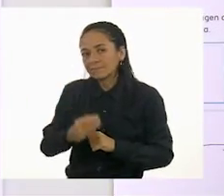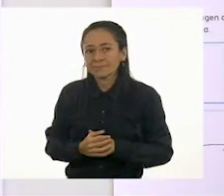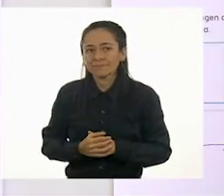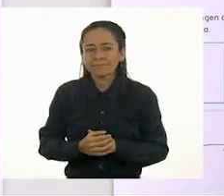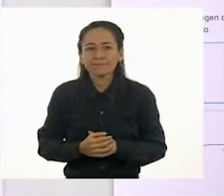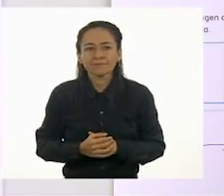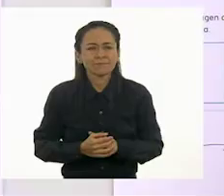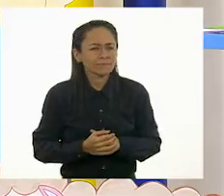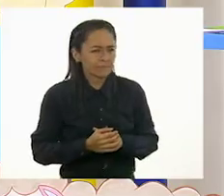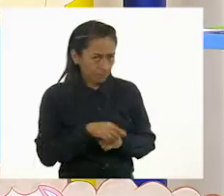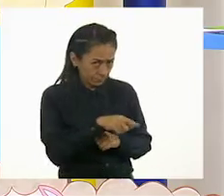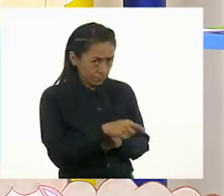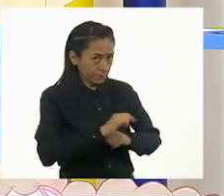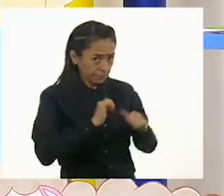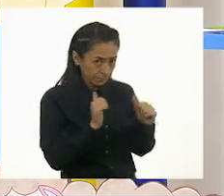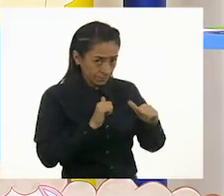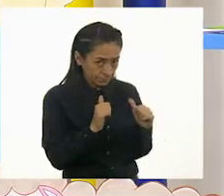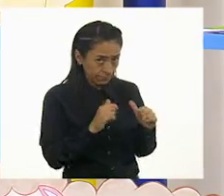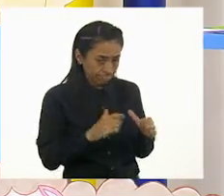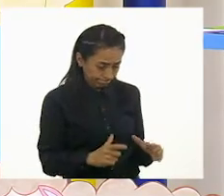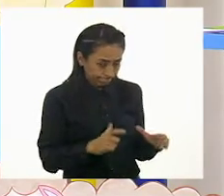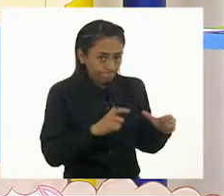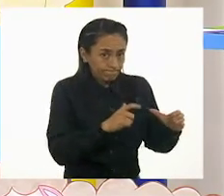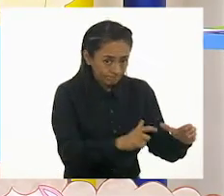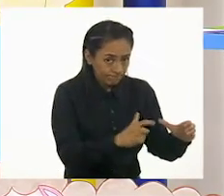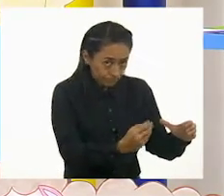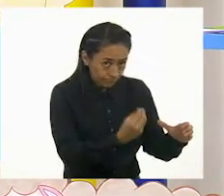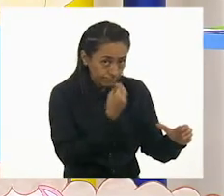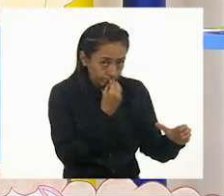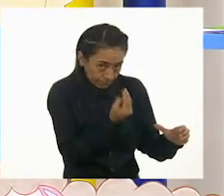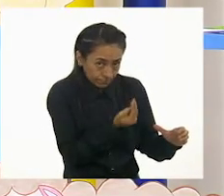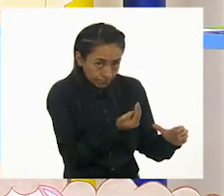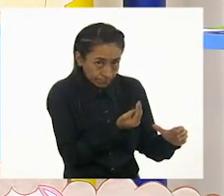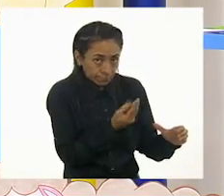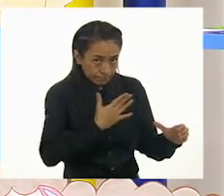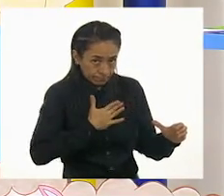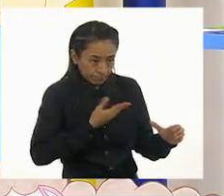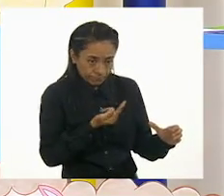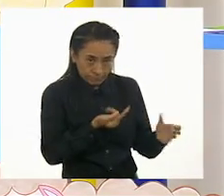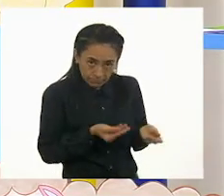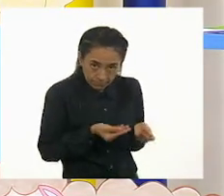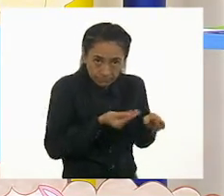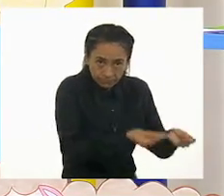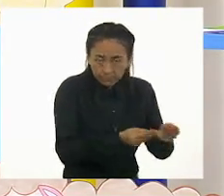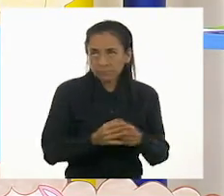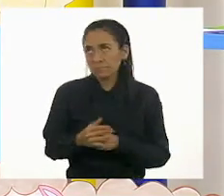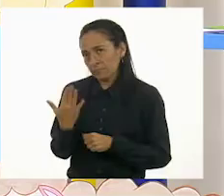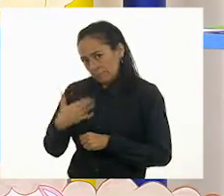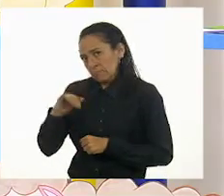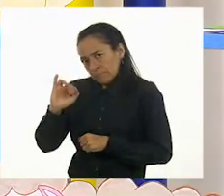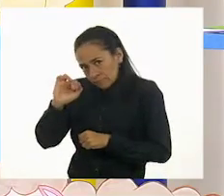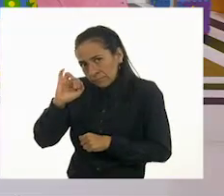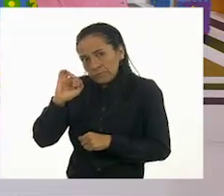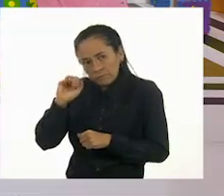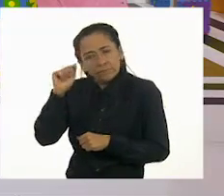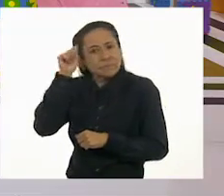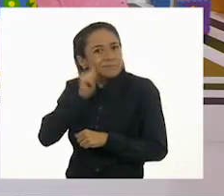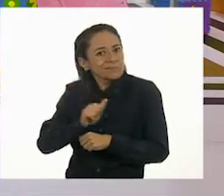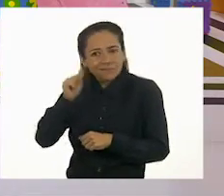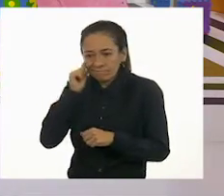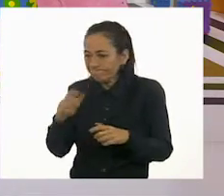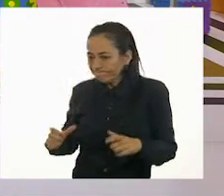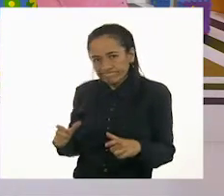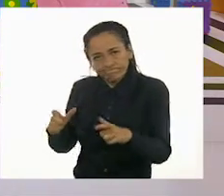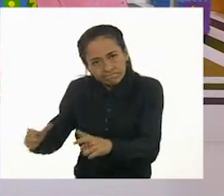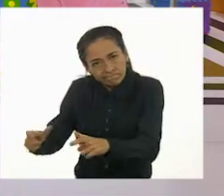¿La gallina necesita alimento o le podemos proveer el alimento? Sí. Normalmente a las gallinas se les provee el